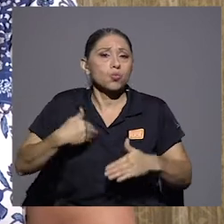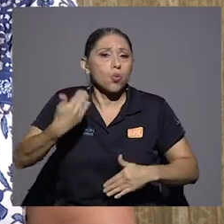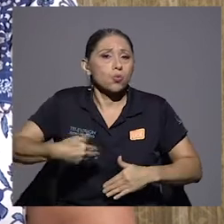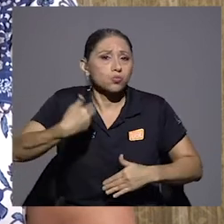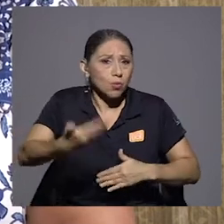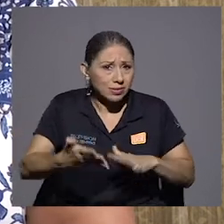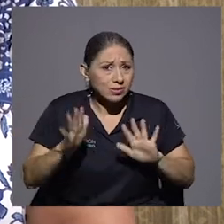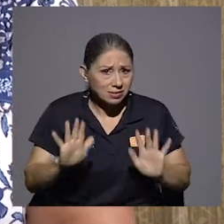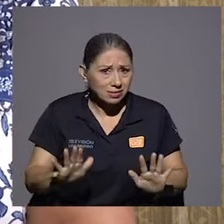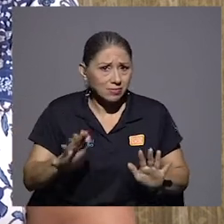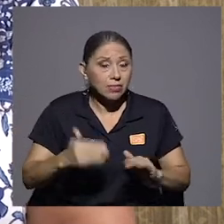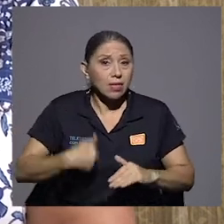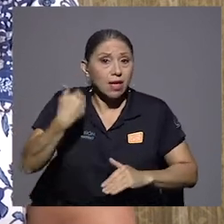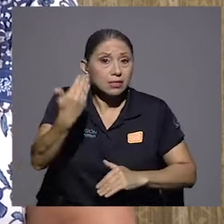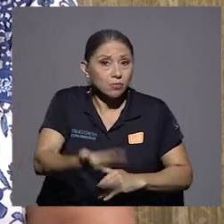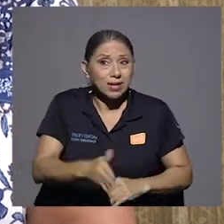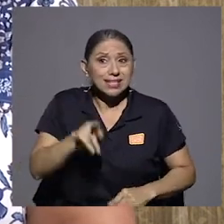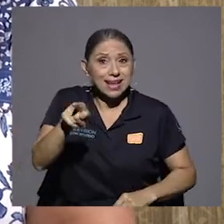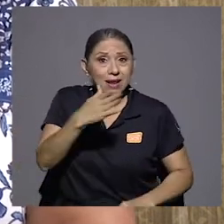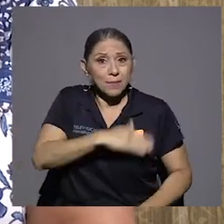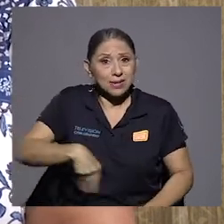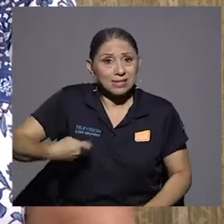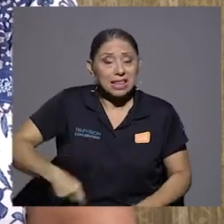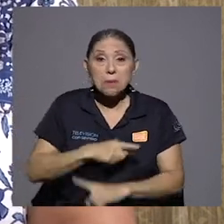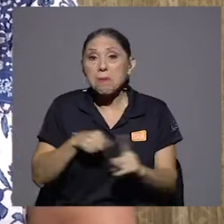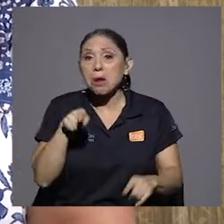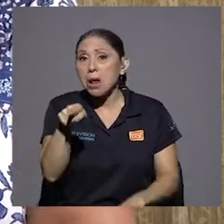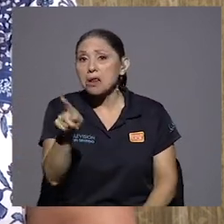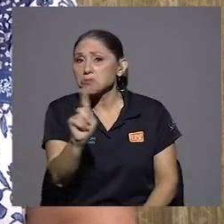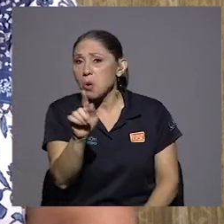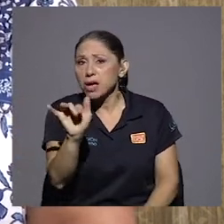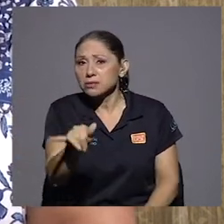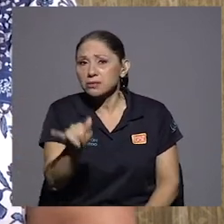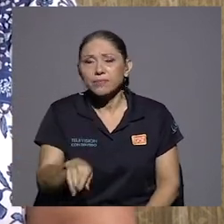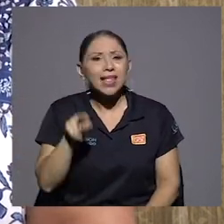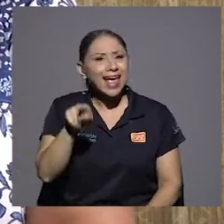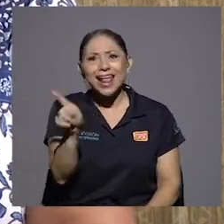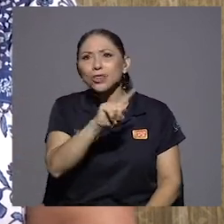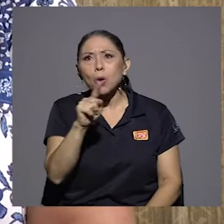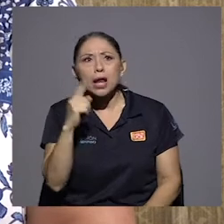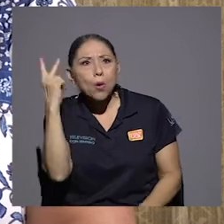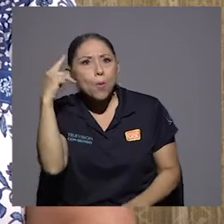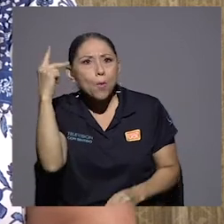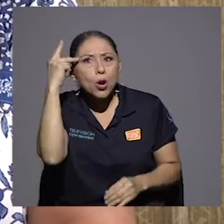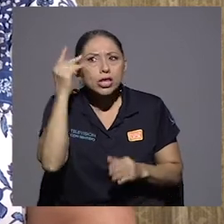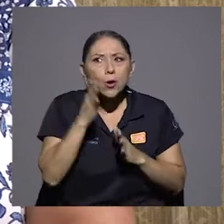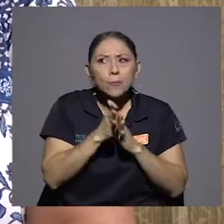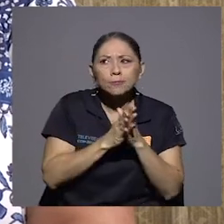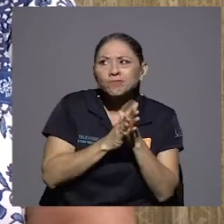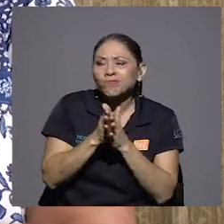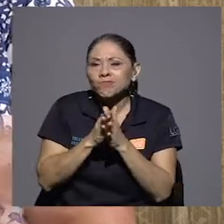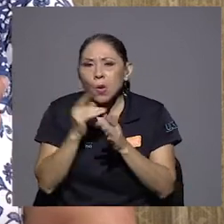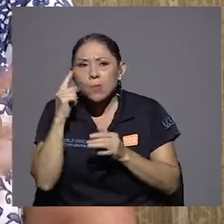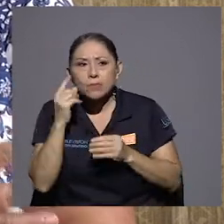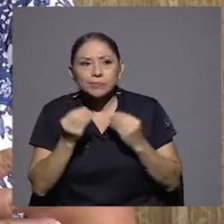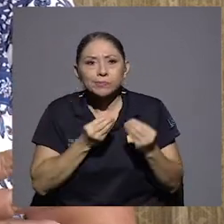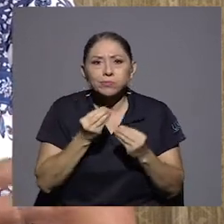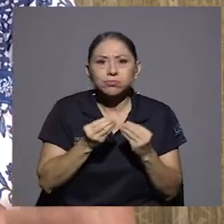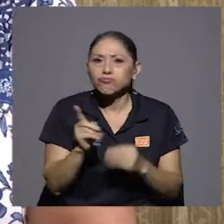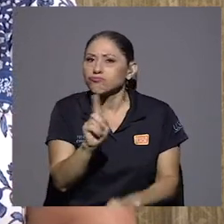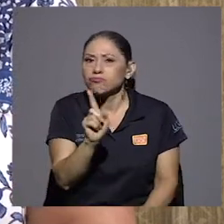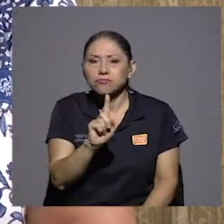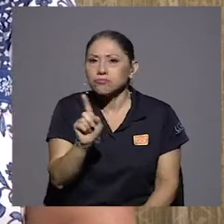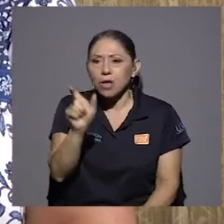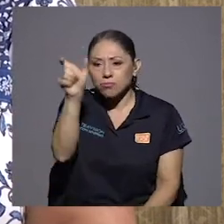después de su presidencia. Él no lo hizo así. Él no era un político calculador. No estaba en su ser,